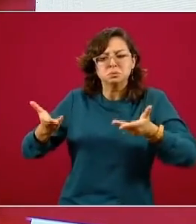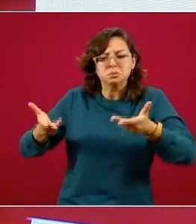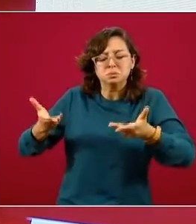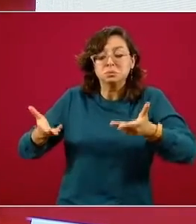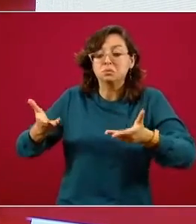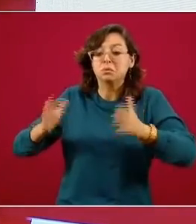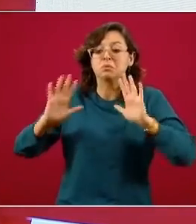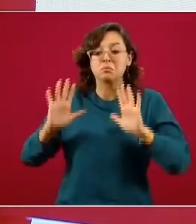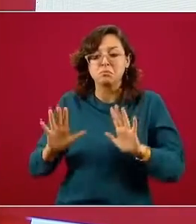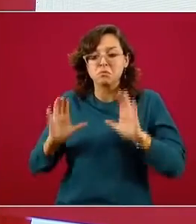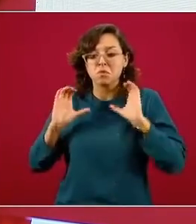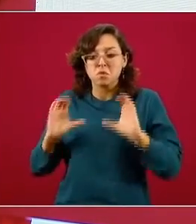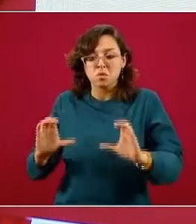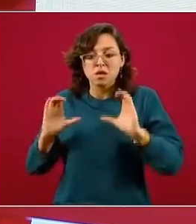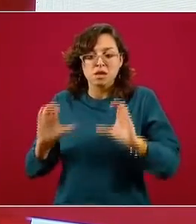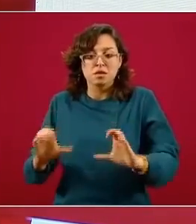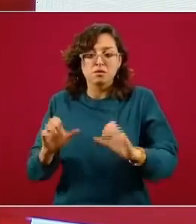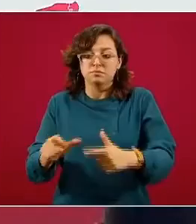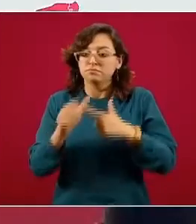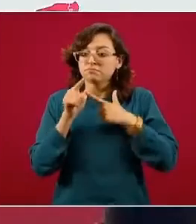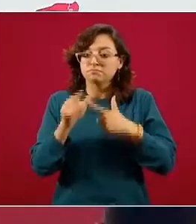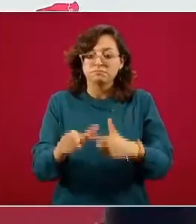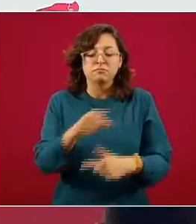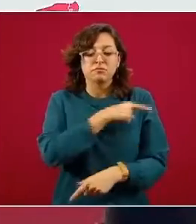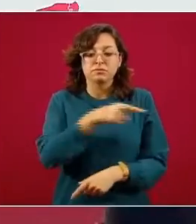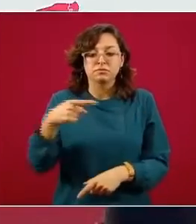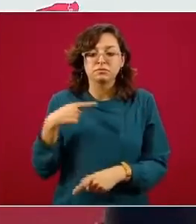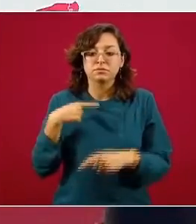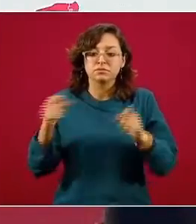entonces en la siguiente diapositiva